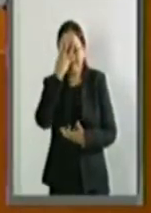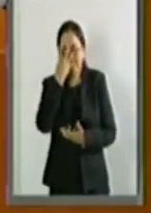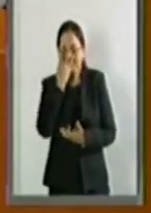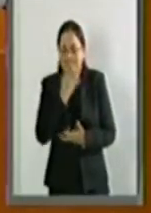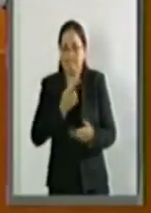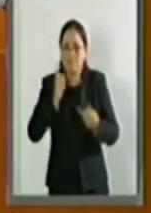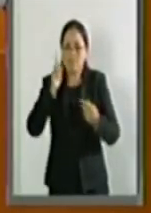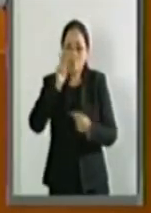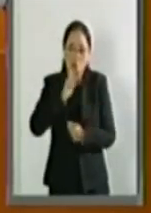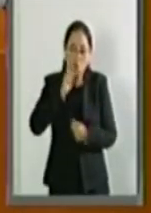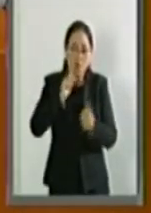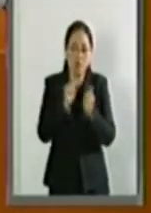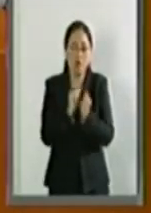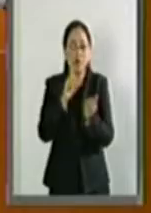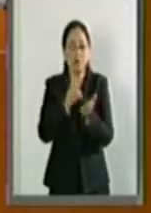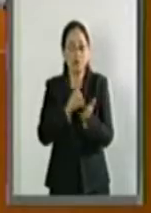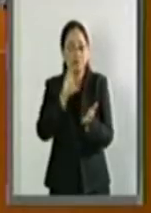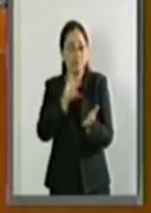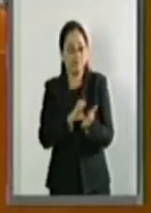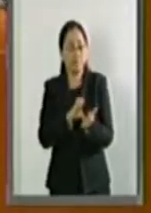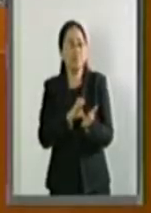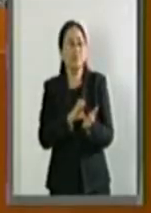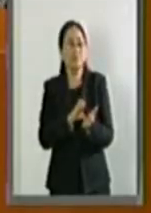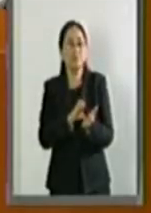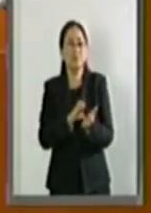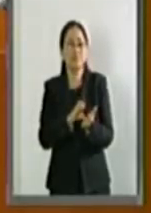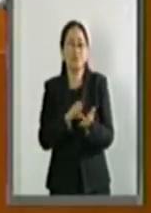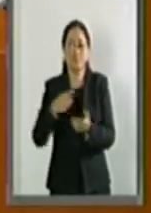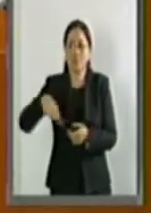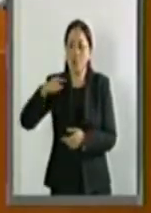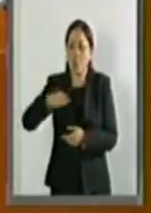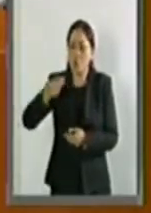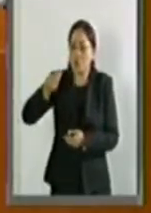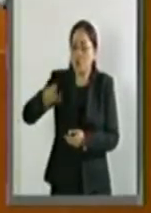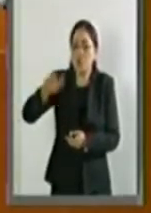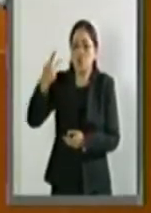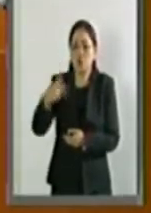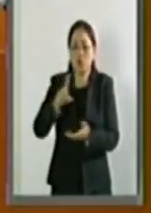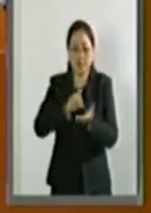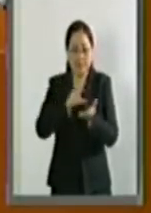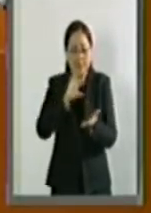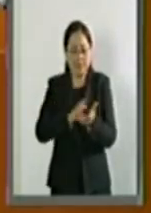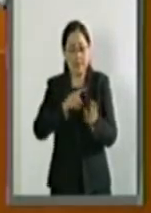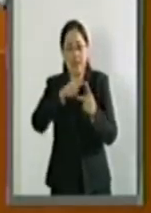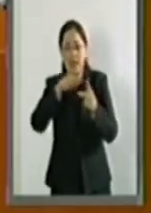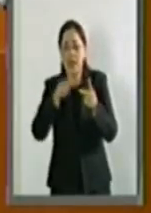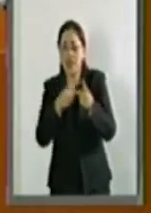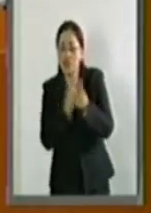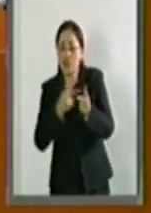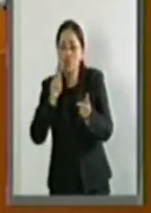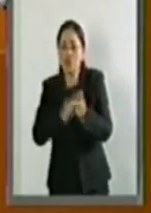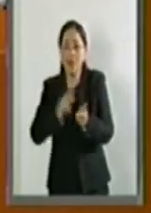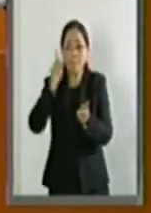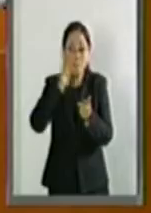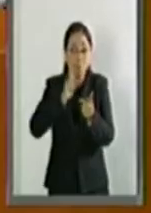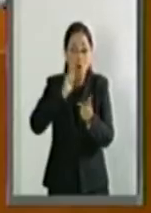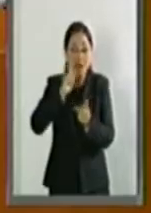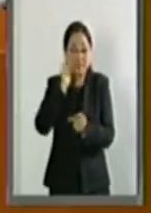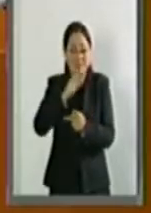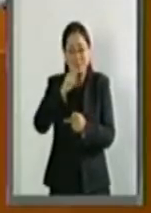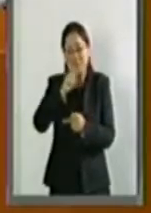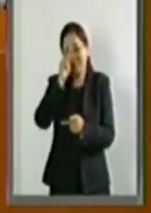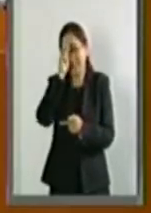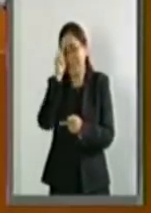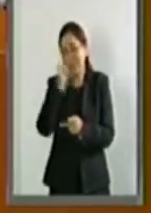discapacidad, que es su discapacidad y su condición de mujer lo que las hace terriblemente vulnerables.